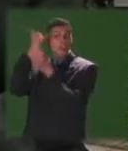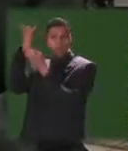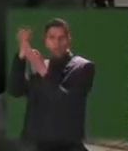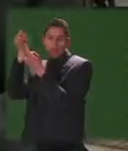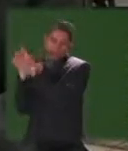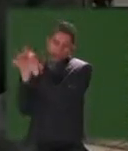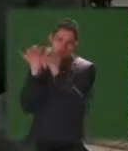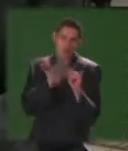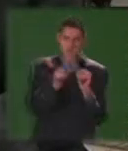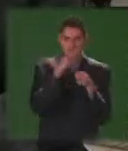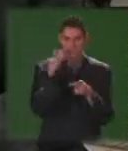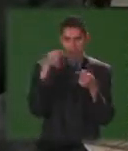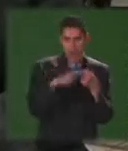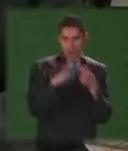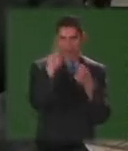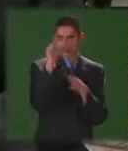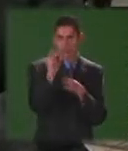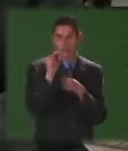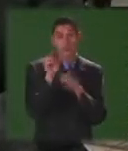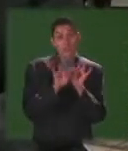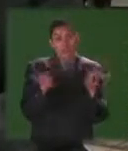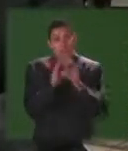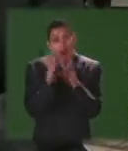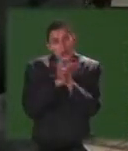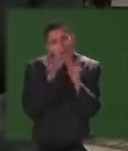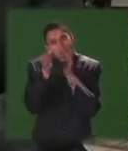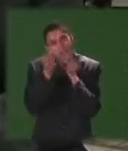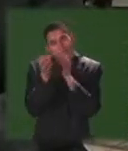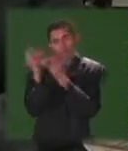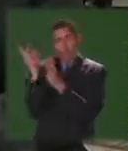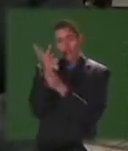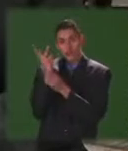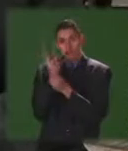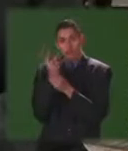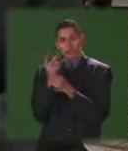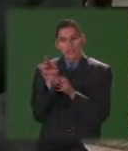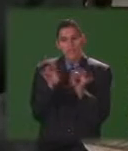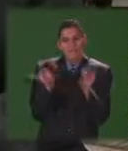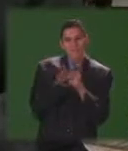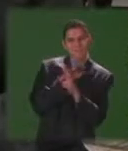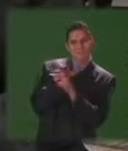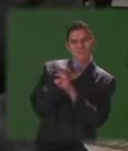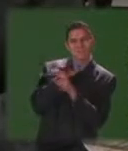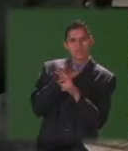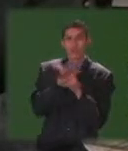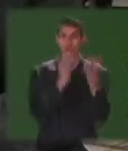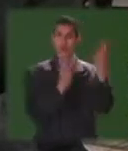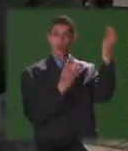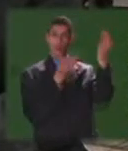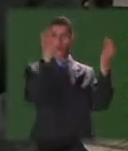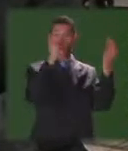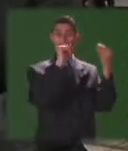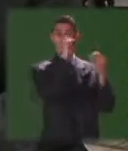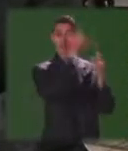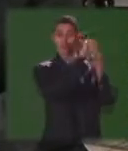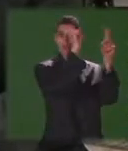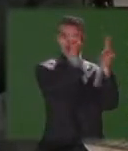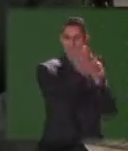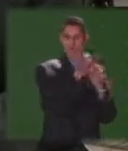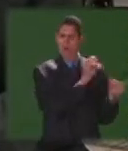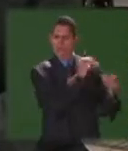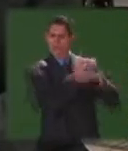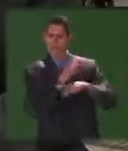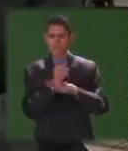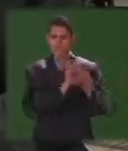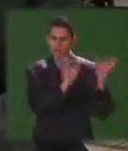igual que las del siglo XX es importante aclarar que van a estar signadas digamos por las tensiones entre las élites de